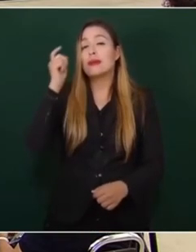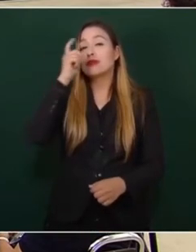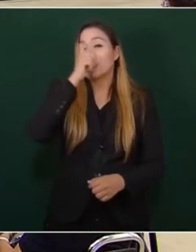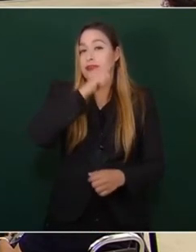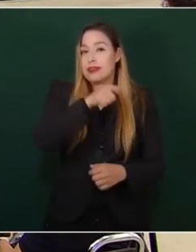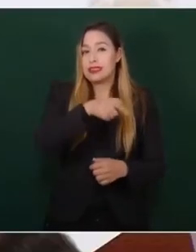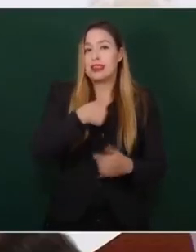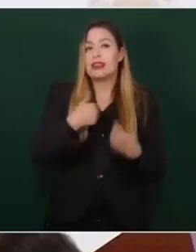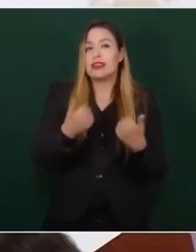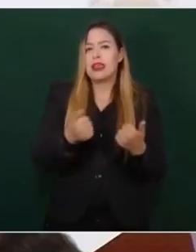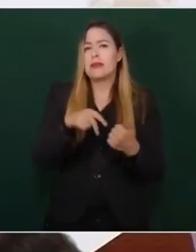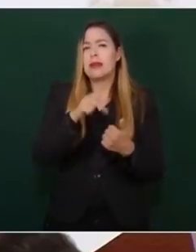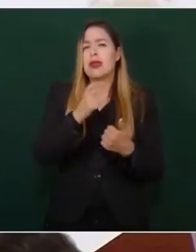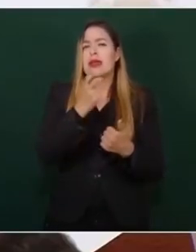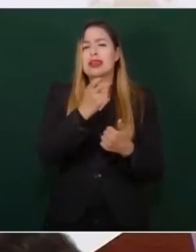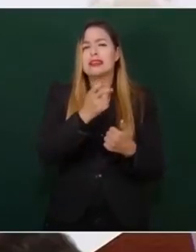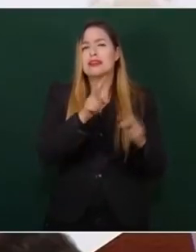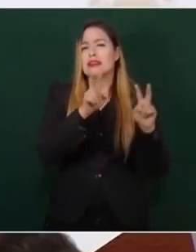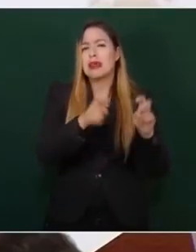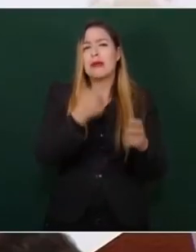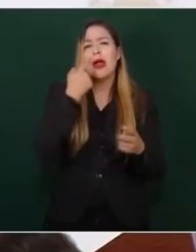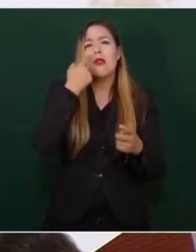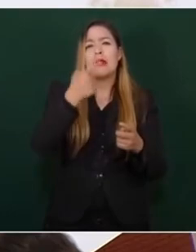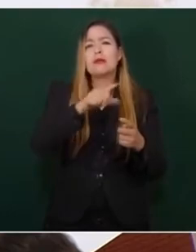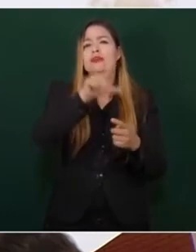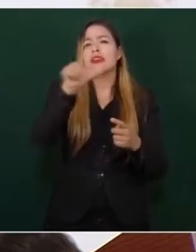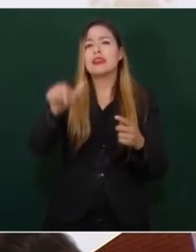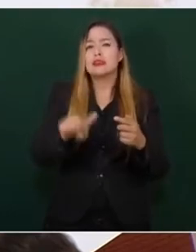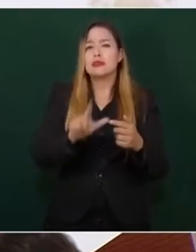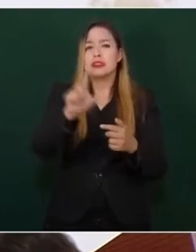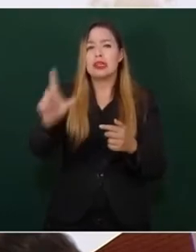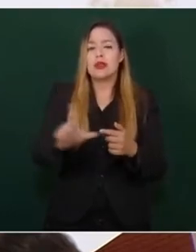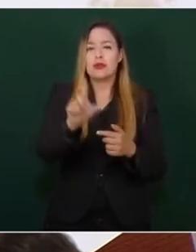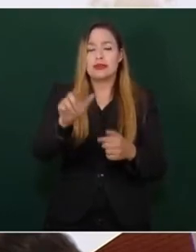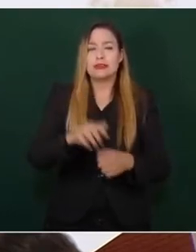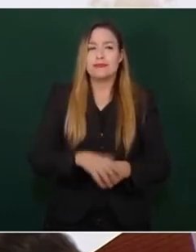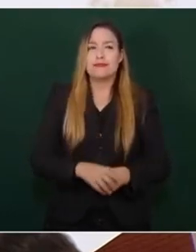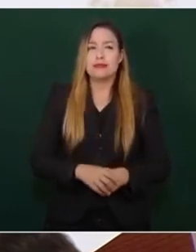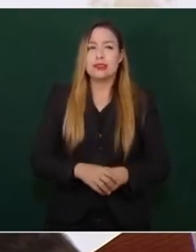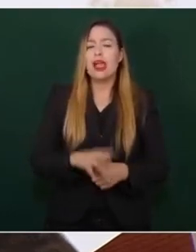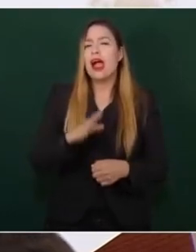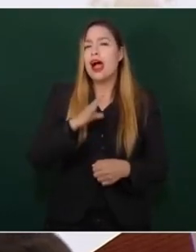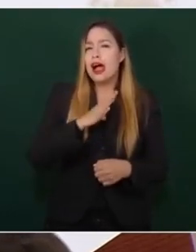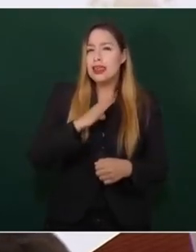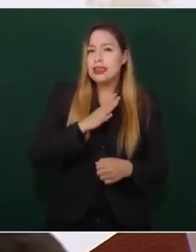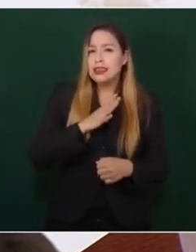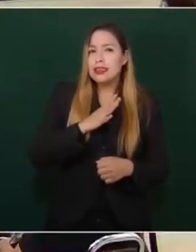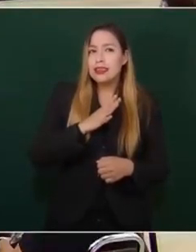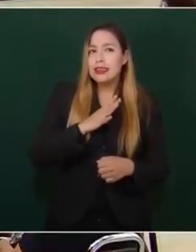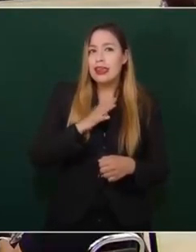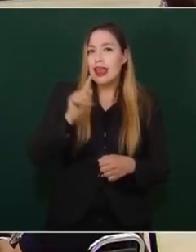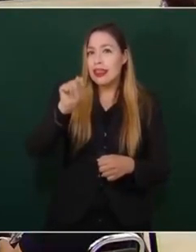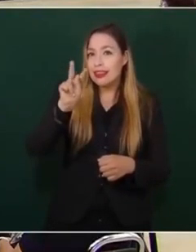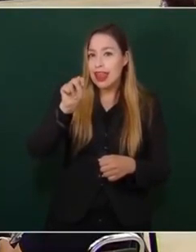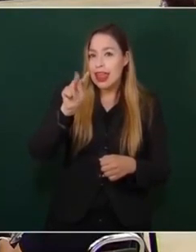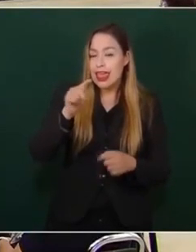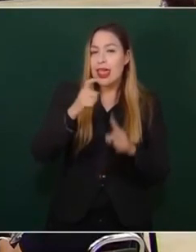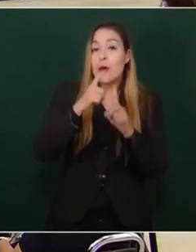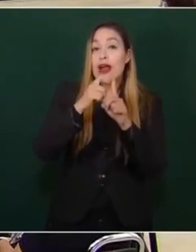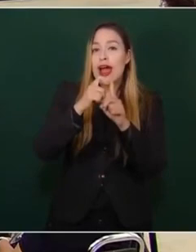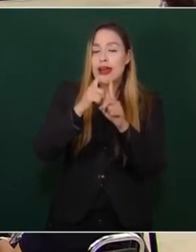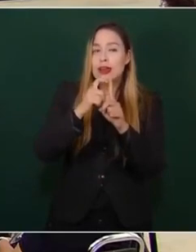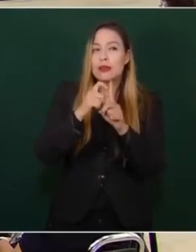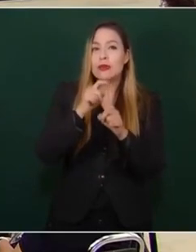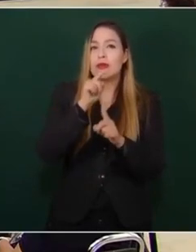lunes. Hay una caricatura que hizo el gran